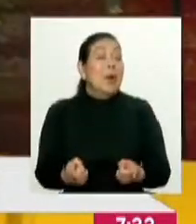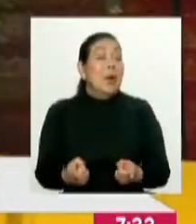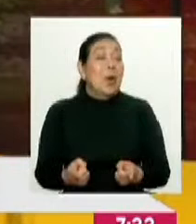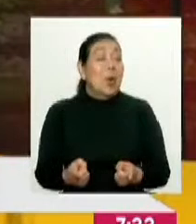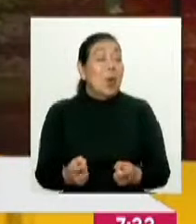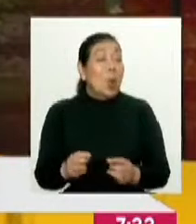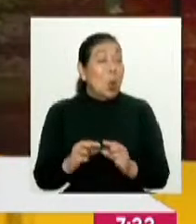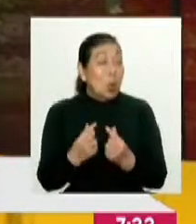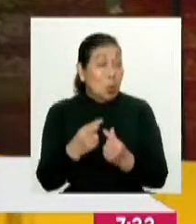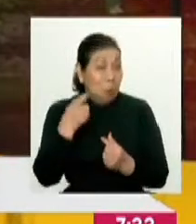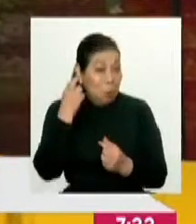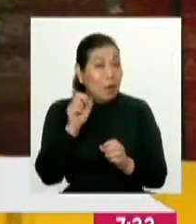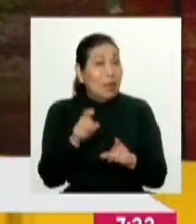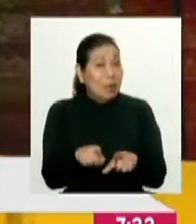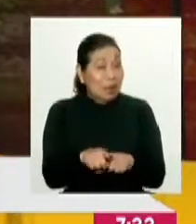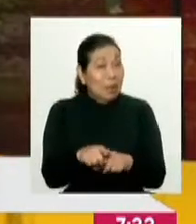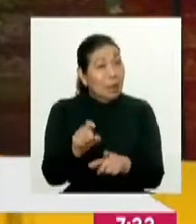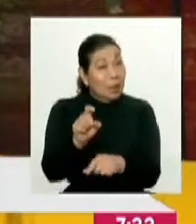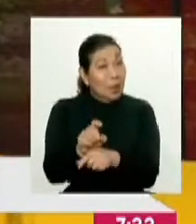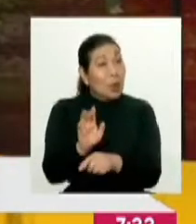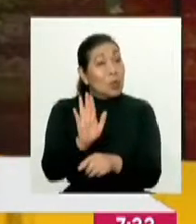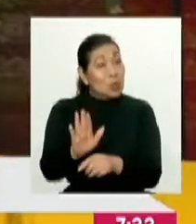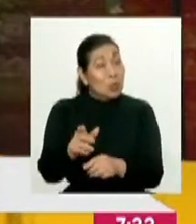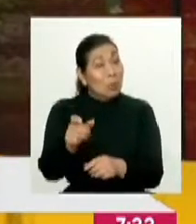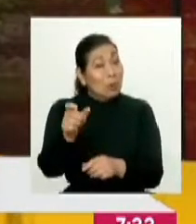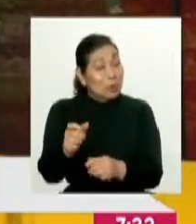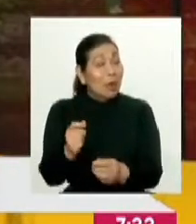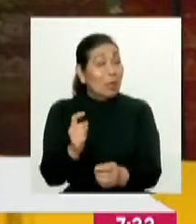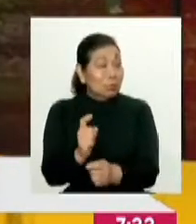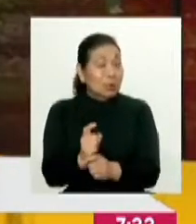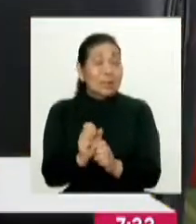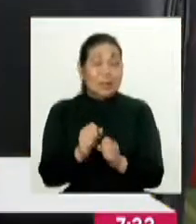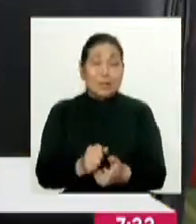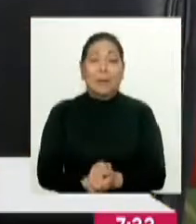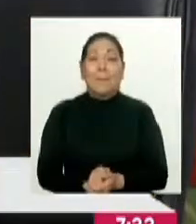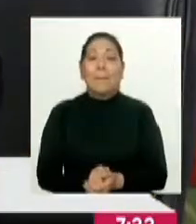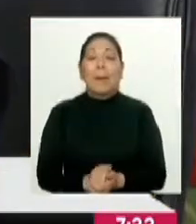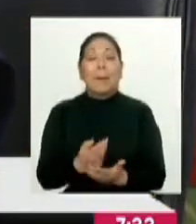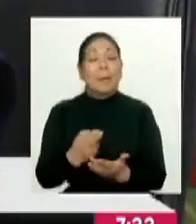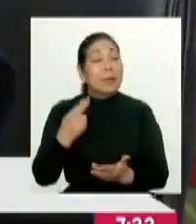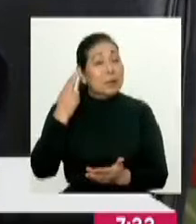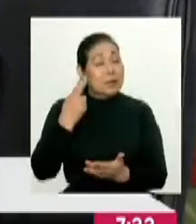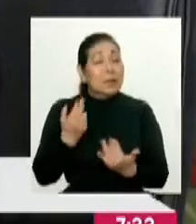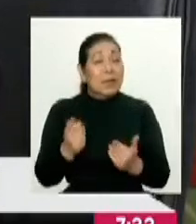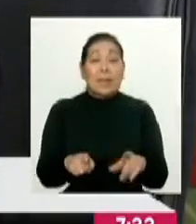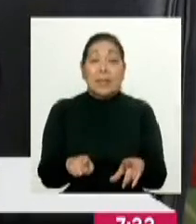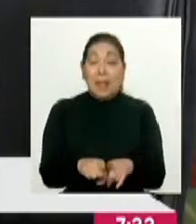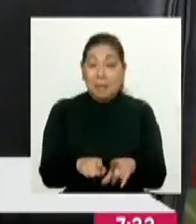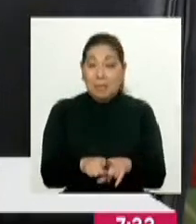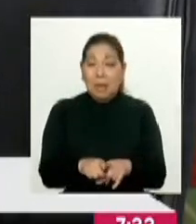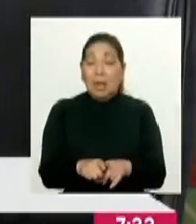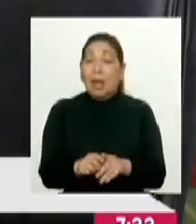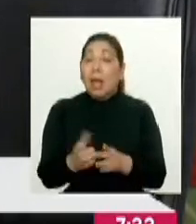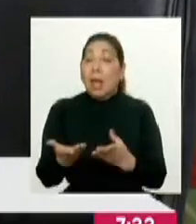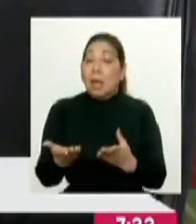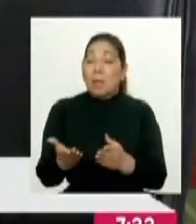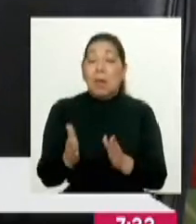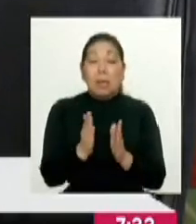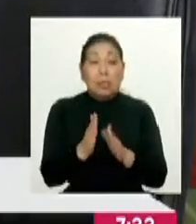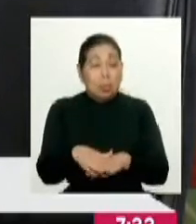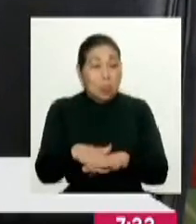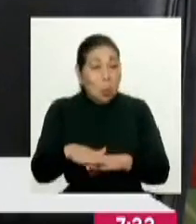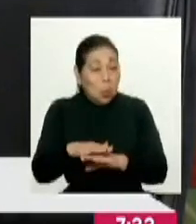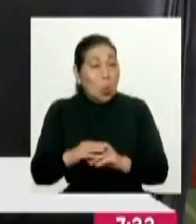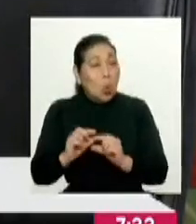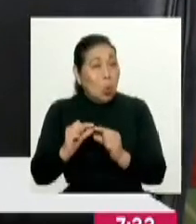son los partidos políticos los que también deberían de capacitar a sus candidatos, ¿no? Exacto. Por esa razón es que nosotros también hemos hecho ejercicios con las organizaciones